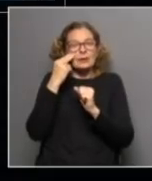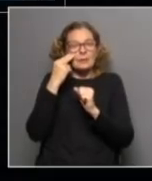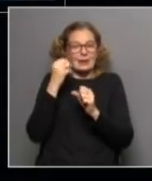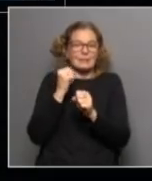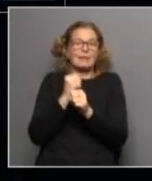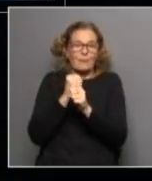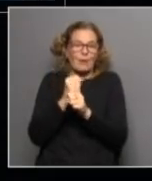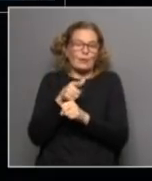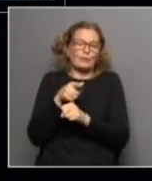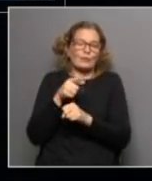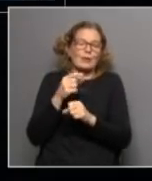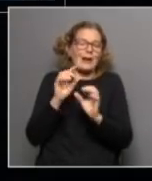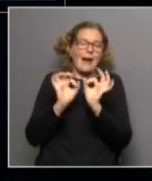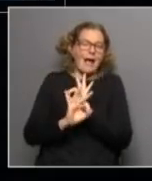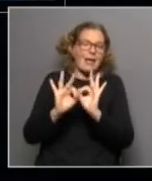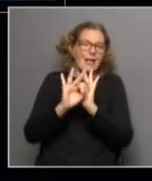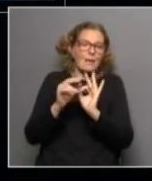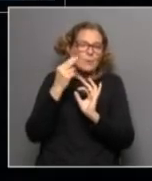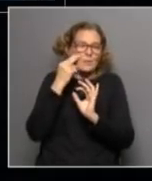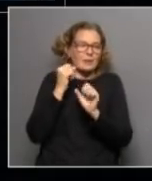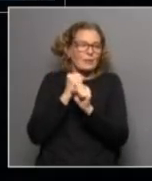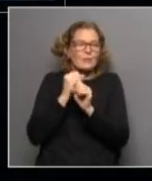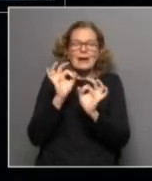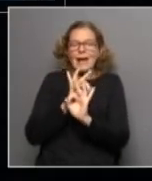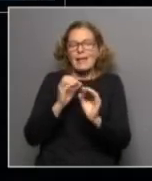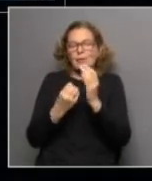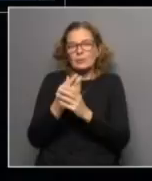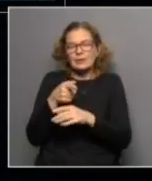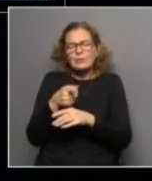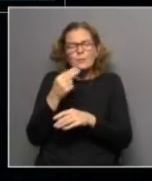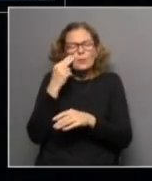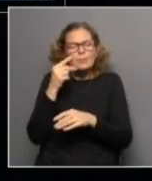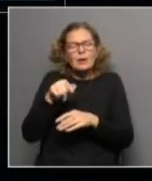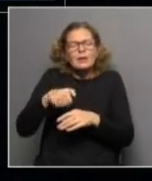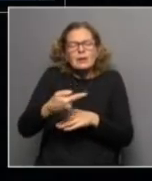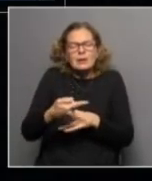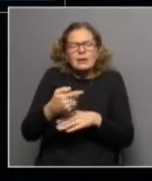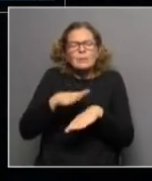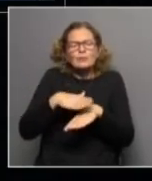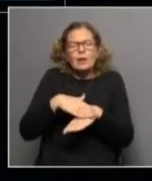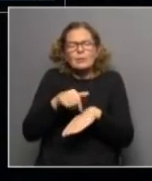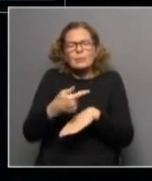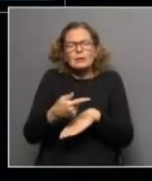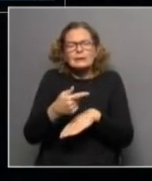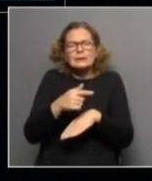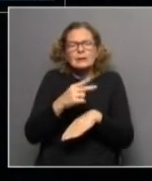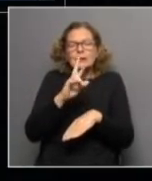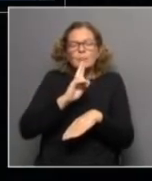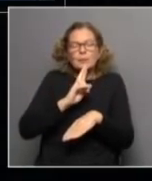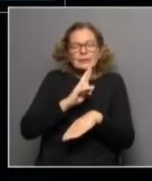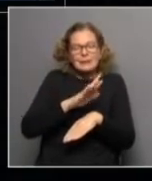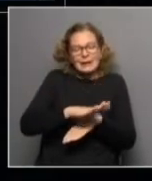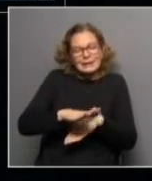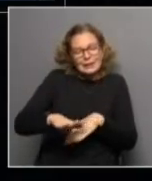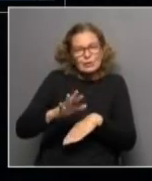empleo. Eso no es algo nuevo. Pero, ¿sobre quiénes caen fundamentalmente estos efectos? Bueno, hay respuestas. Sobre niños, niñas y